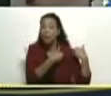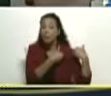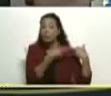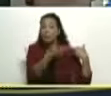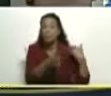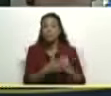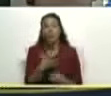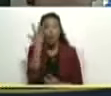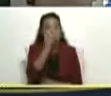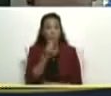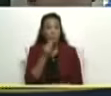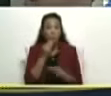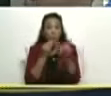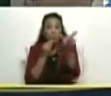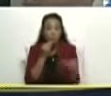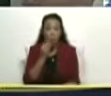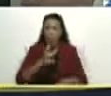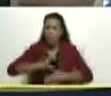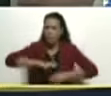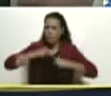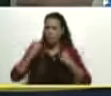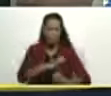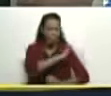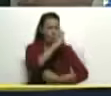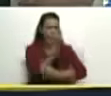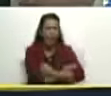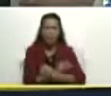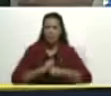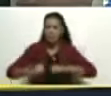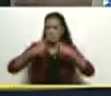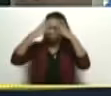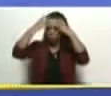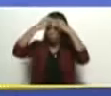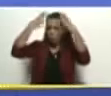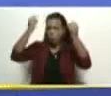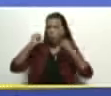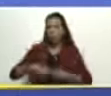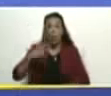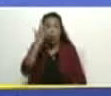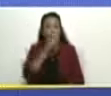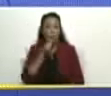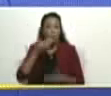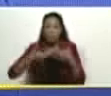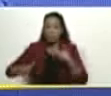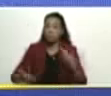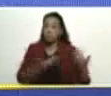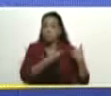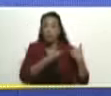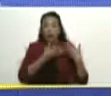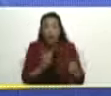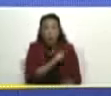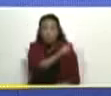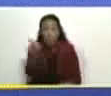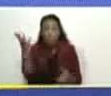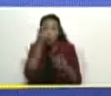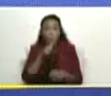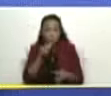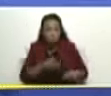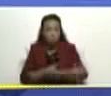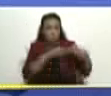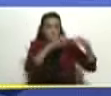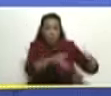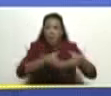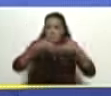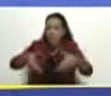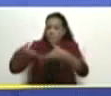un joven con la energía el conocimiento la preparación y la juventud debe ir asumiendo las riendas de todo esto